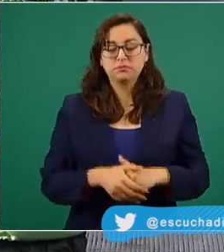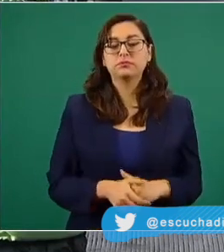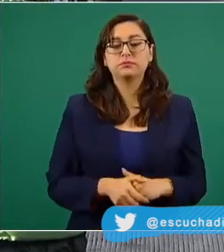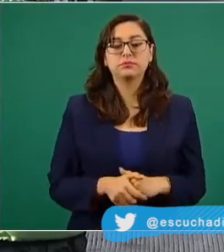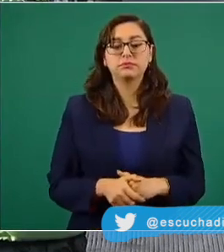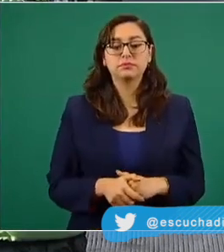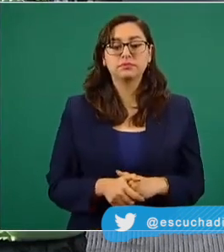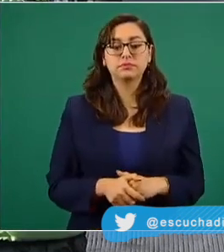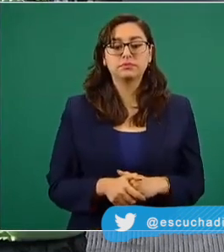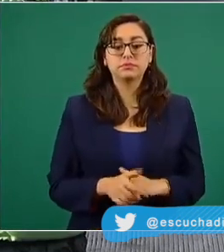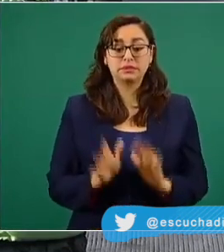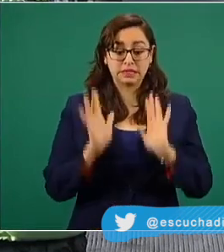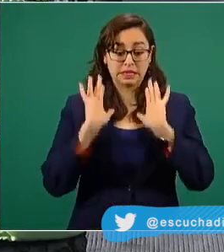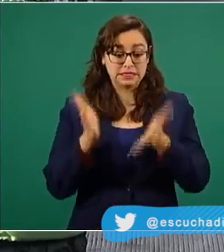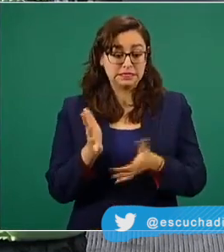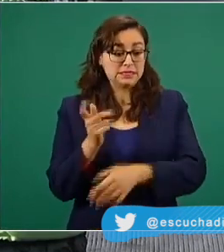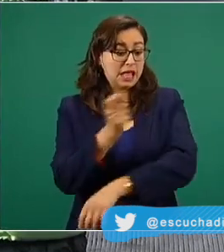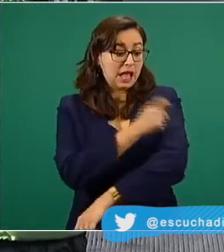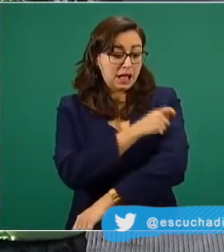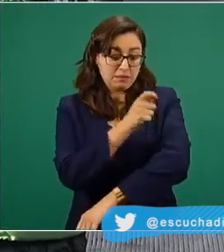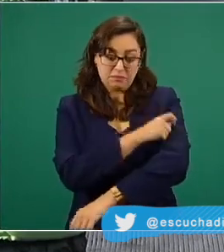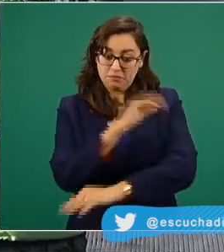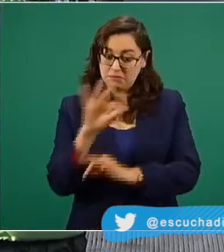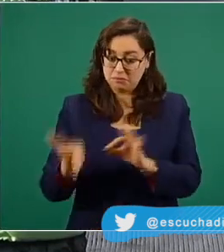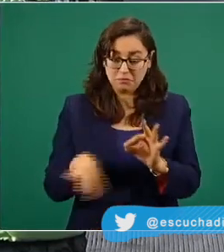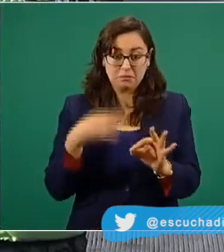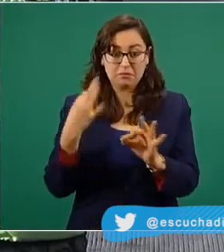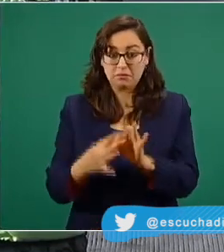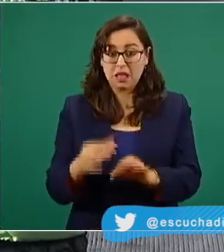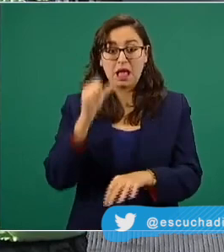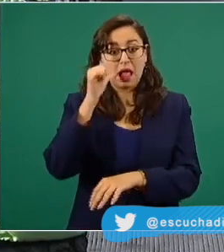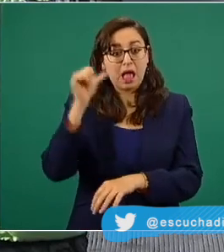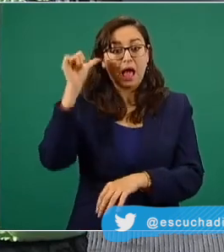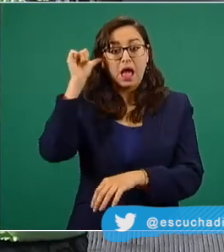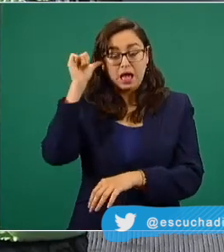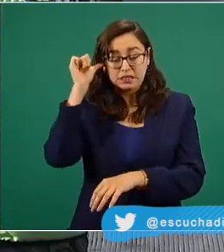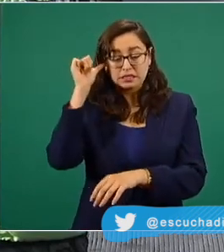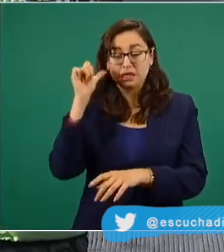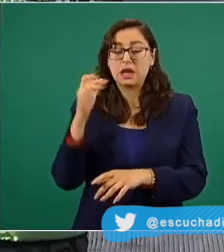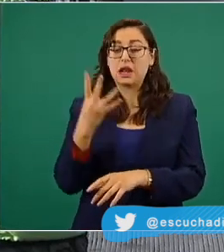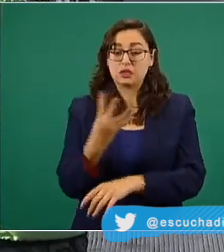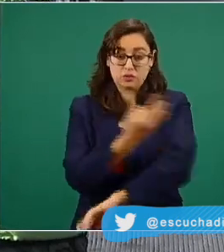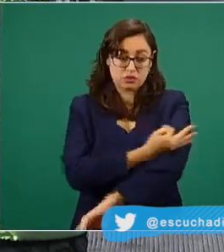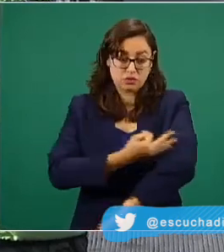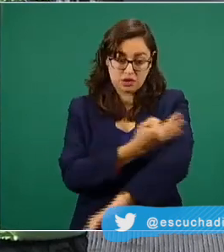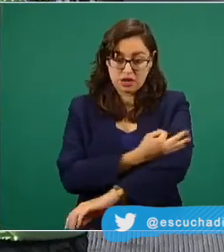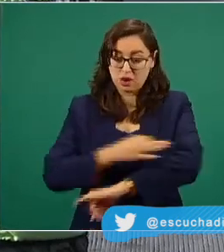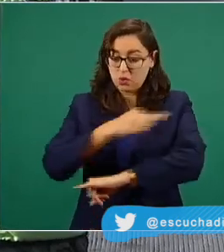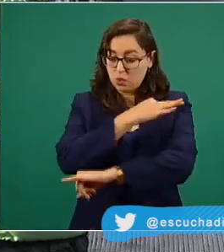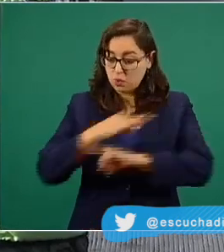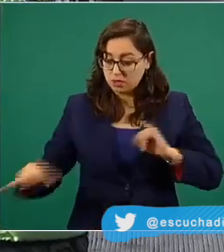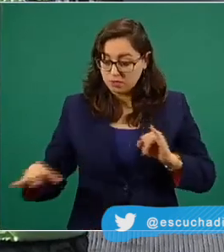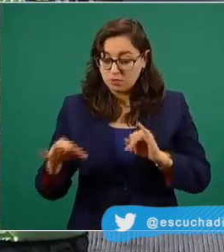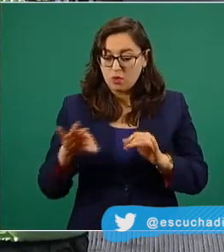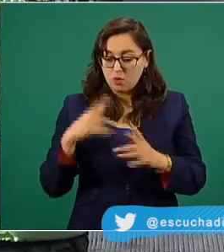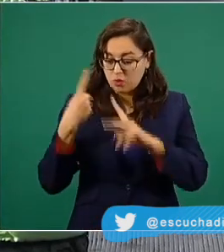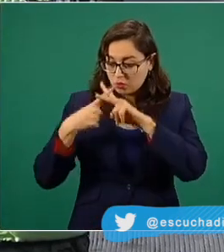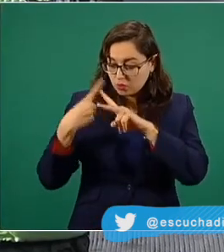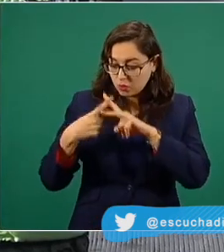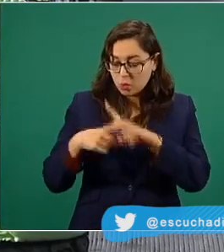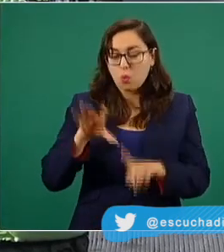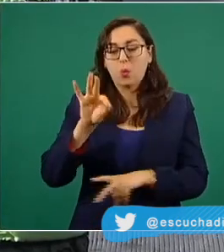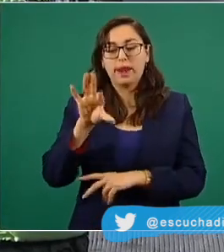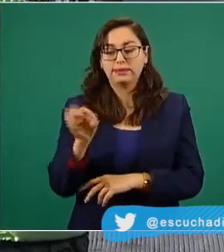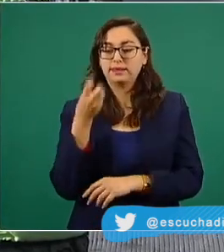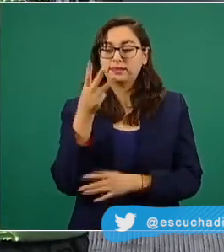de las que han sido aplicadas hasta ayer a las 4 de la tarde, 43 mil 960.